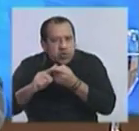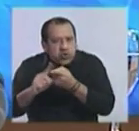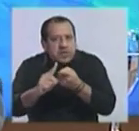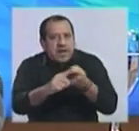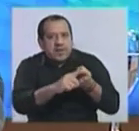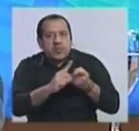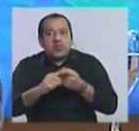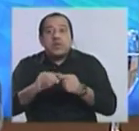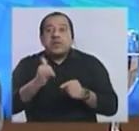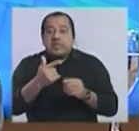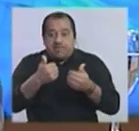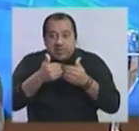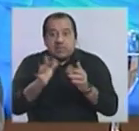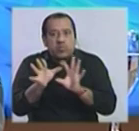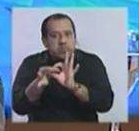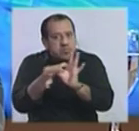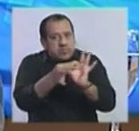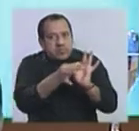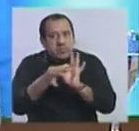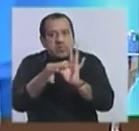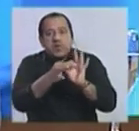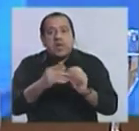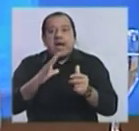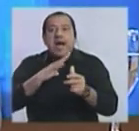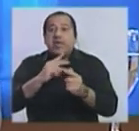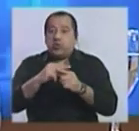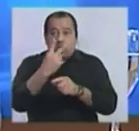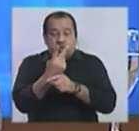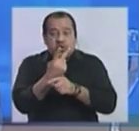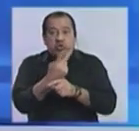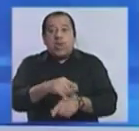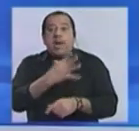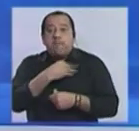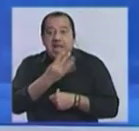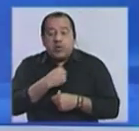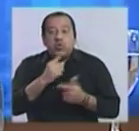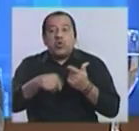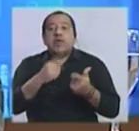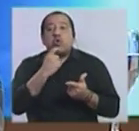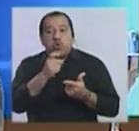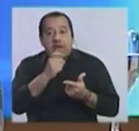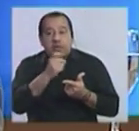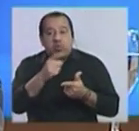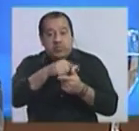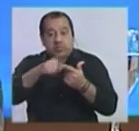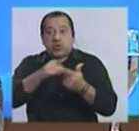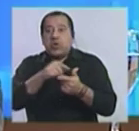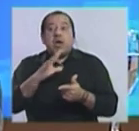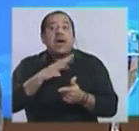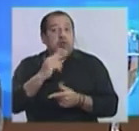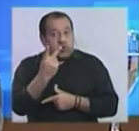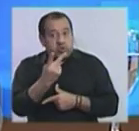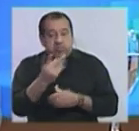ya empezamos con una alianza que es bipartita, ¿no? Es el Partido Nacional y el Partido Colorado, en casa del Partido Colorado, pero es entre dos.